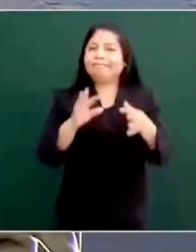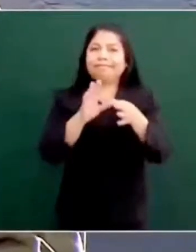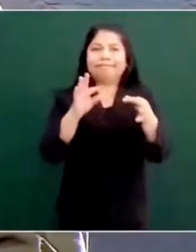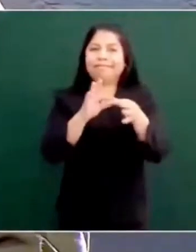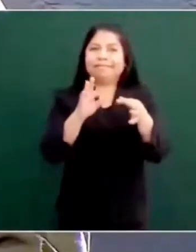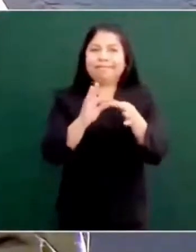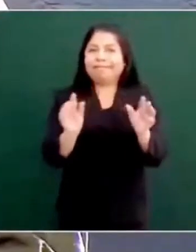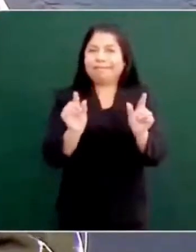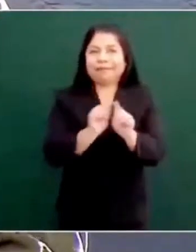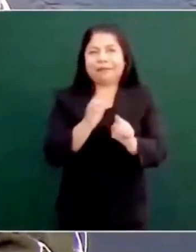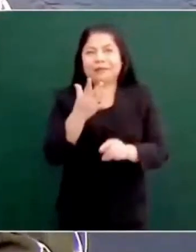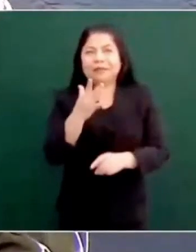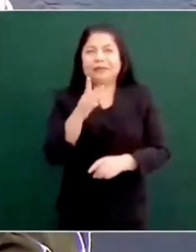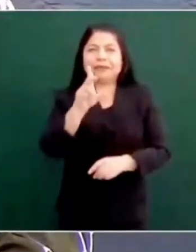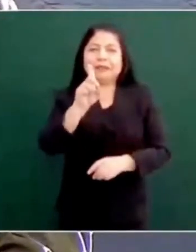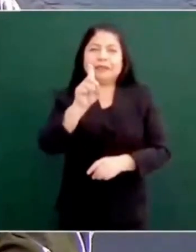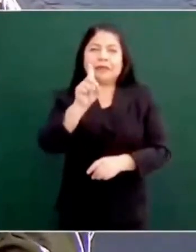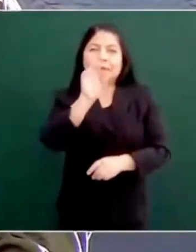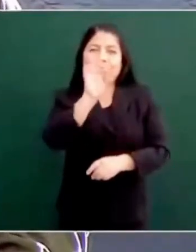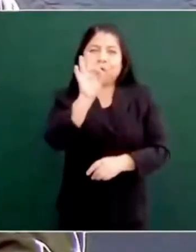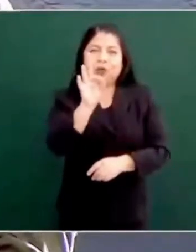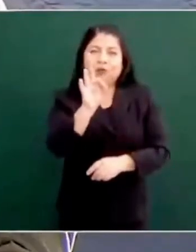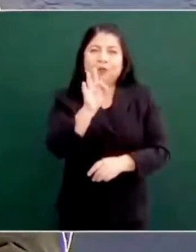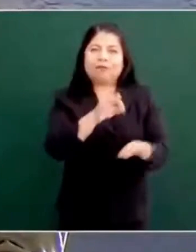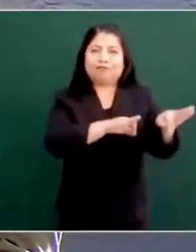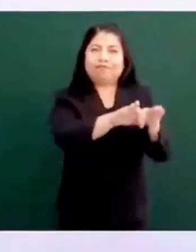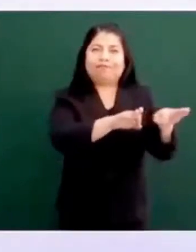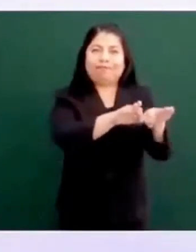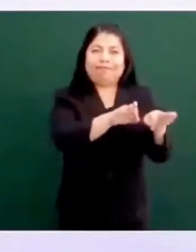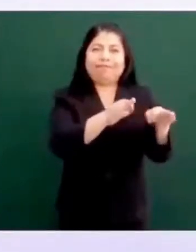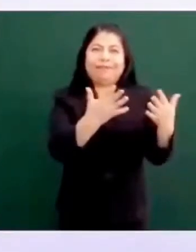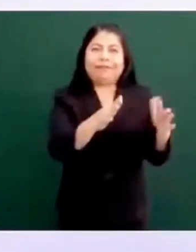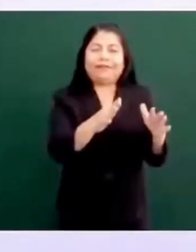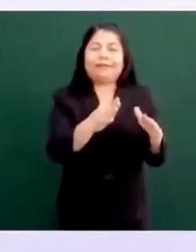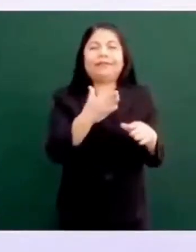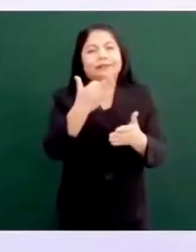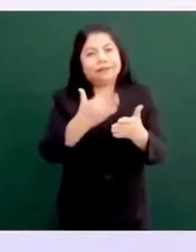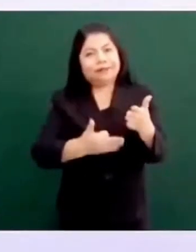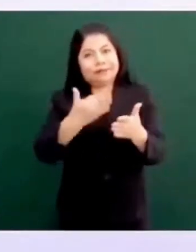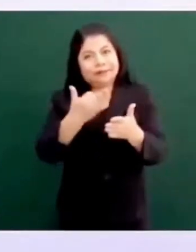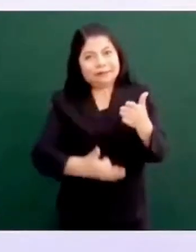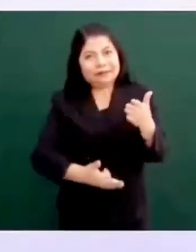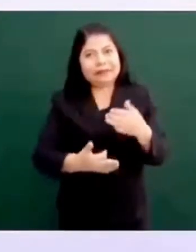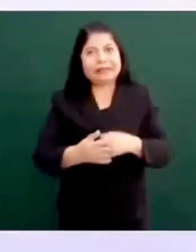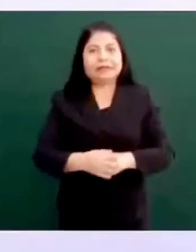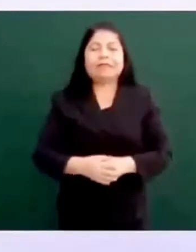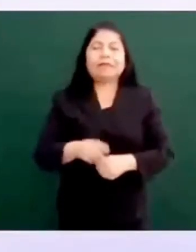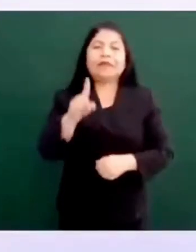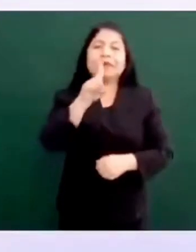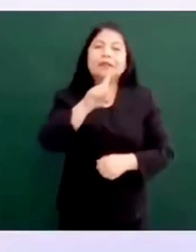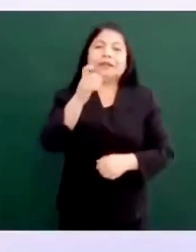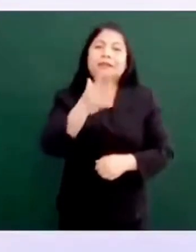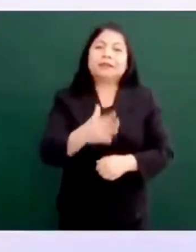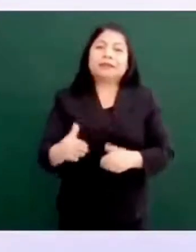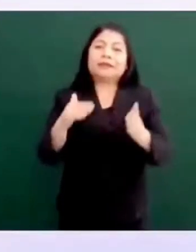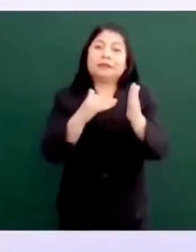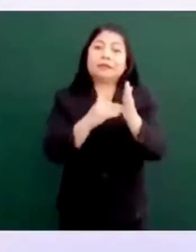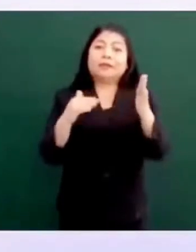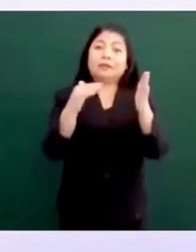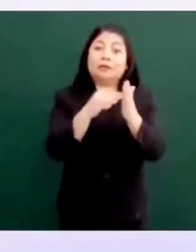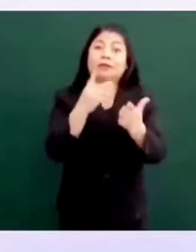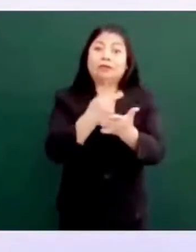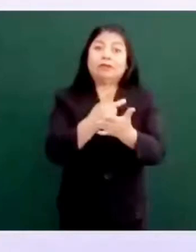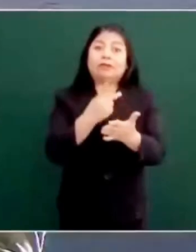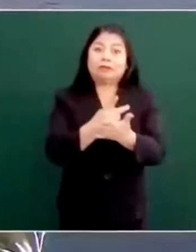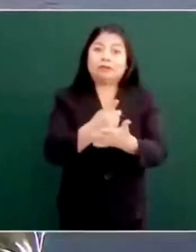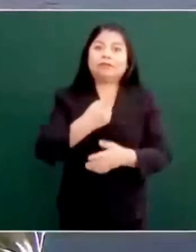de un 30% de avance, lo tendremos a tiempo, y lo estamos haciendo con un presupuesto estimado de 110 millones de pesos, con economías,